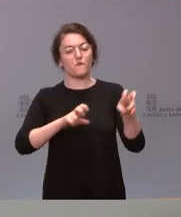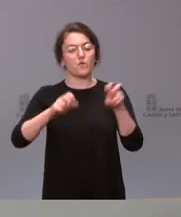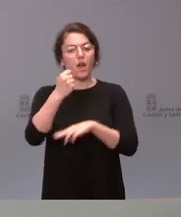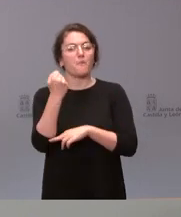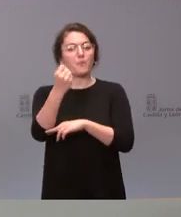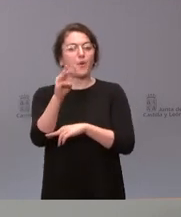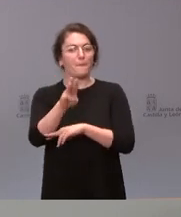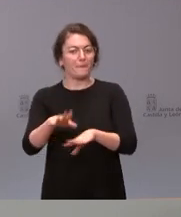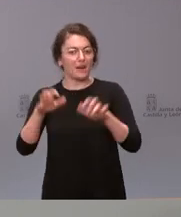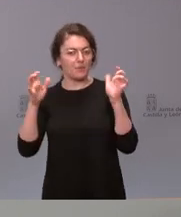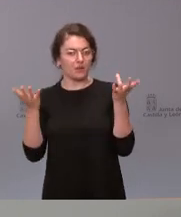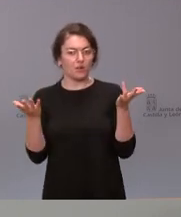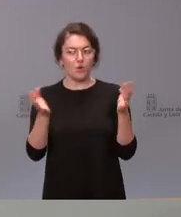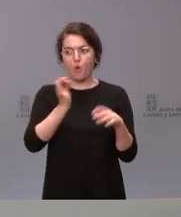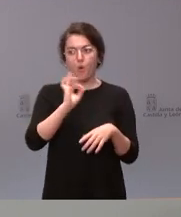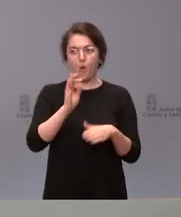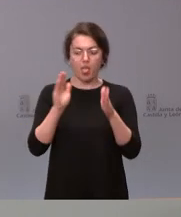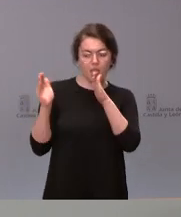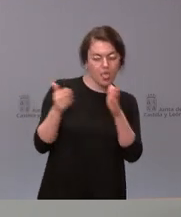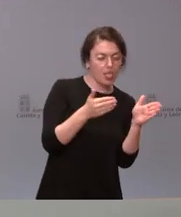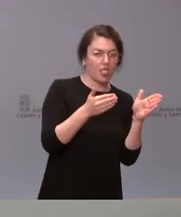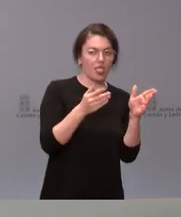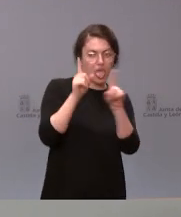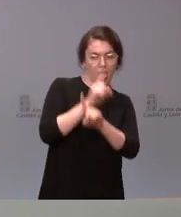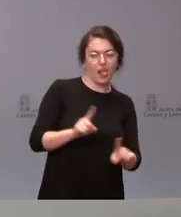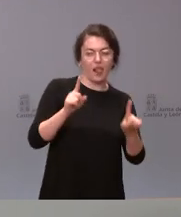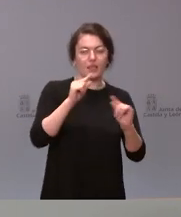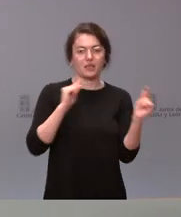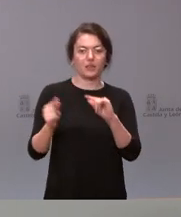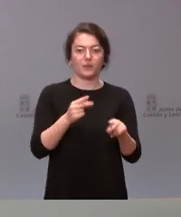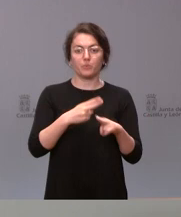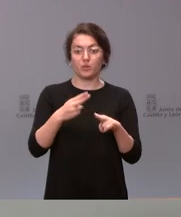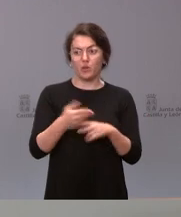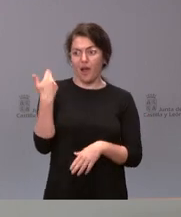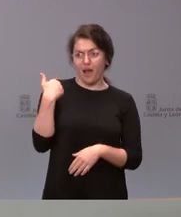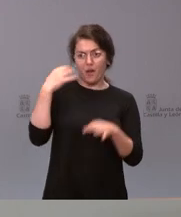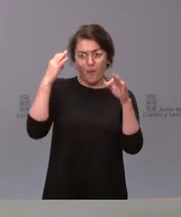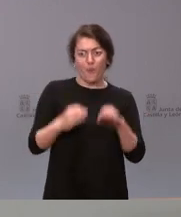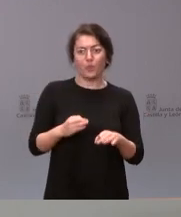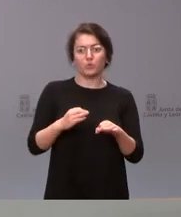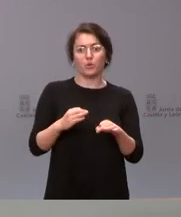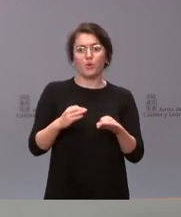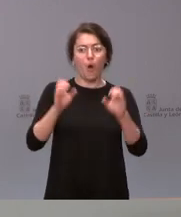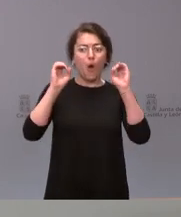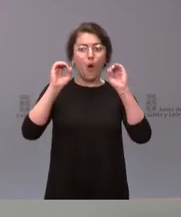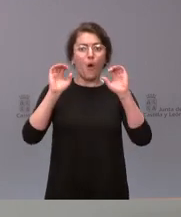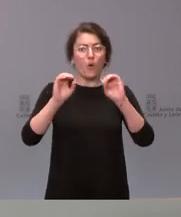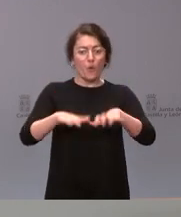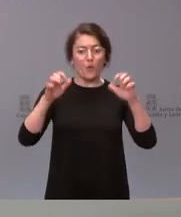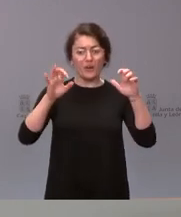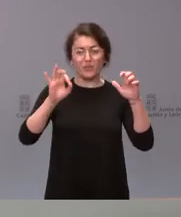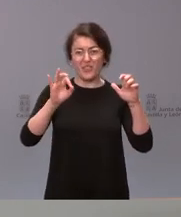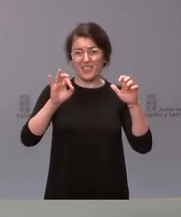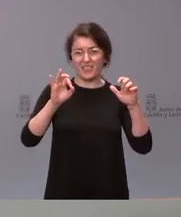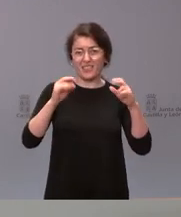de desviar los debates políticos. Ayer tuvimos también en el propio Congreso de los Diputados un ejemplo. Cuestiones muy importantes que